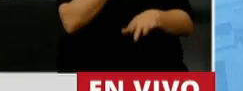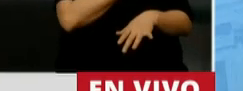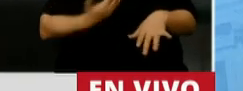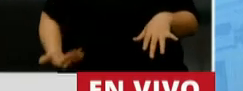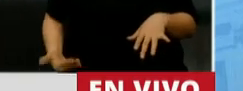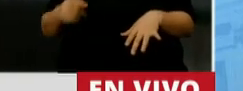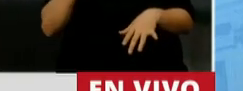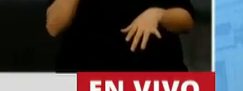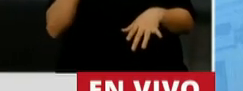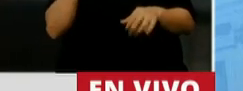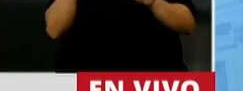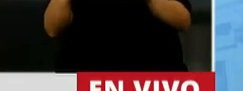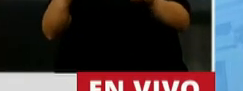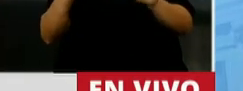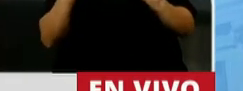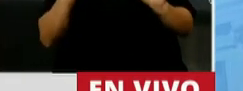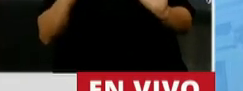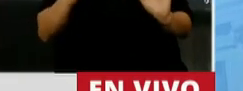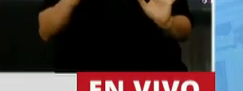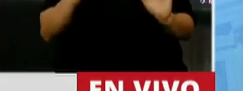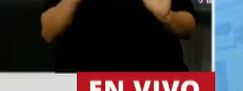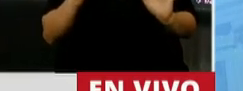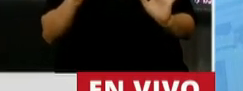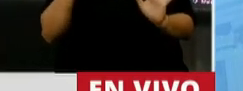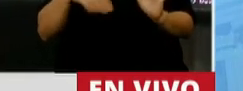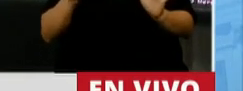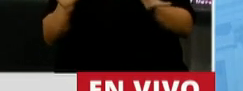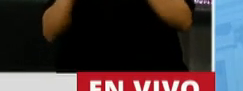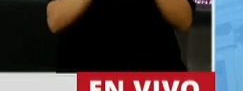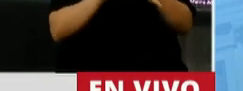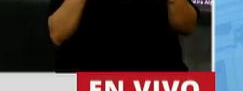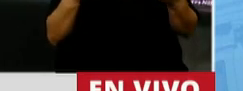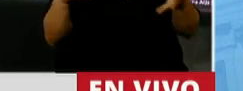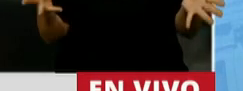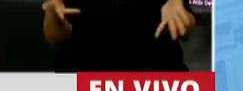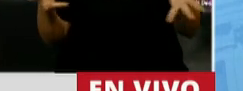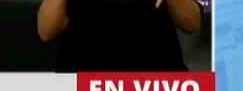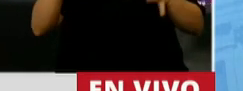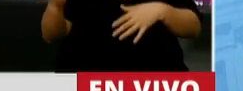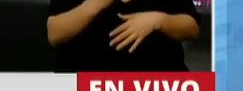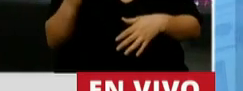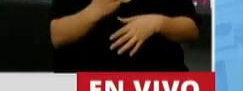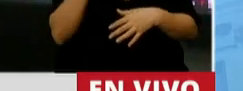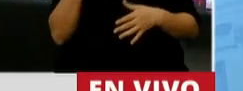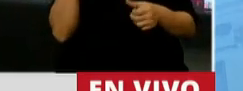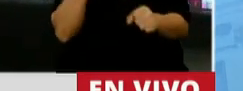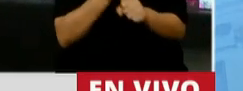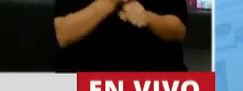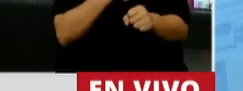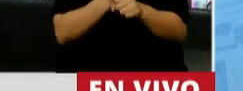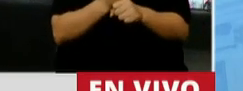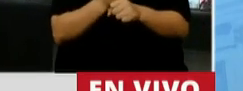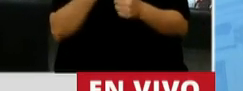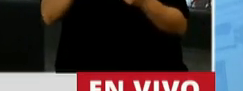peronista, diría yo, que tiene que ver con promover la producción, el empleo y el